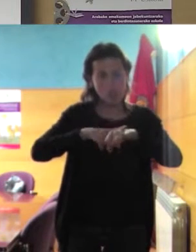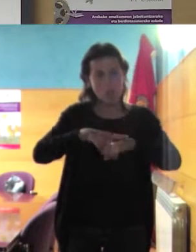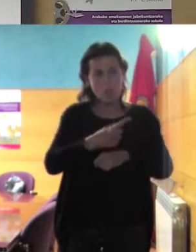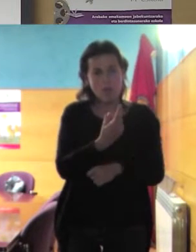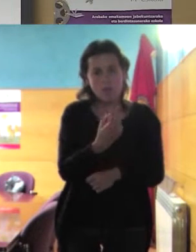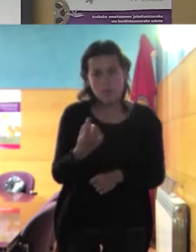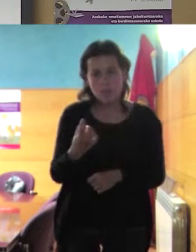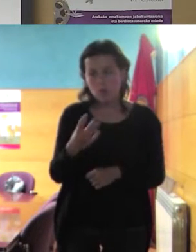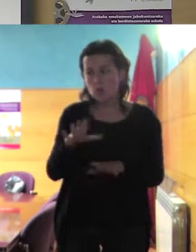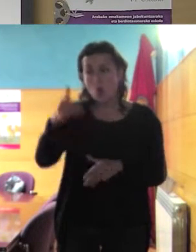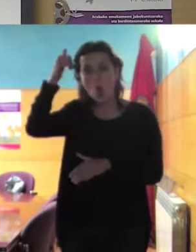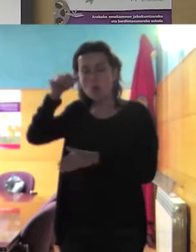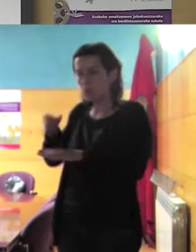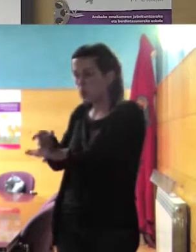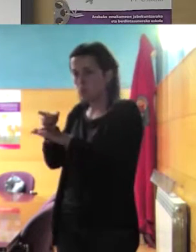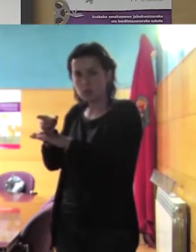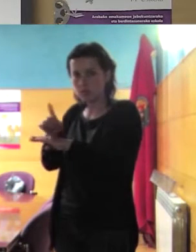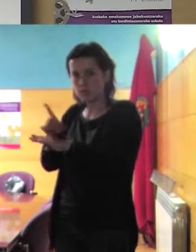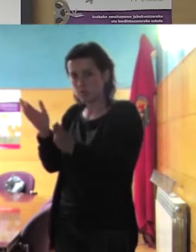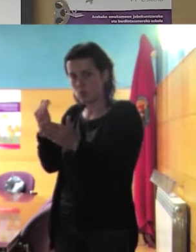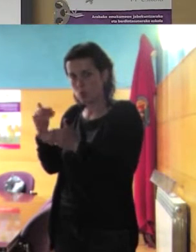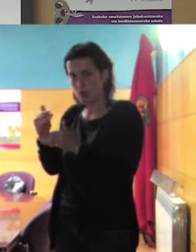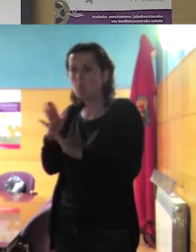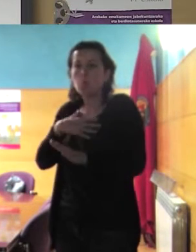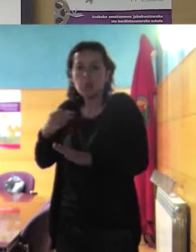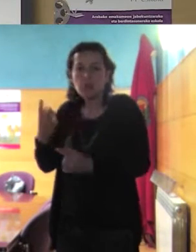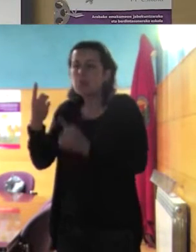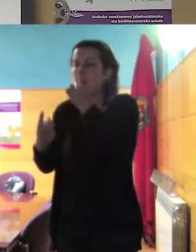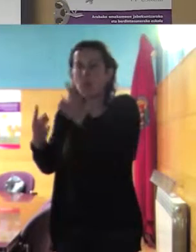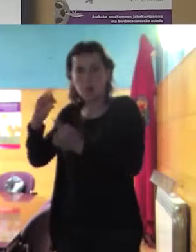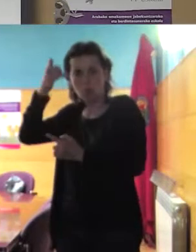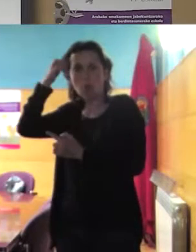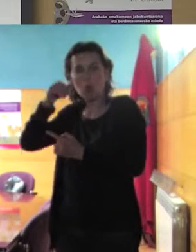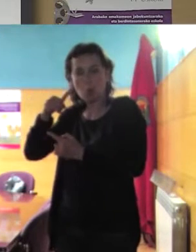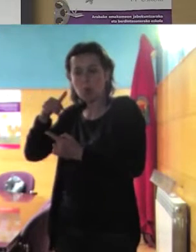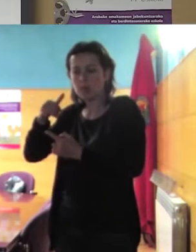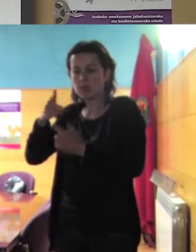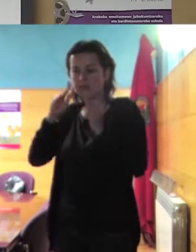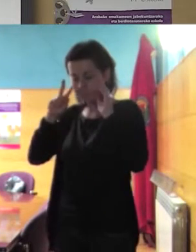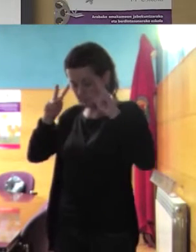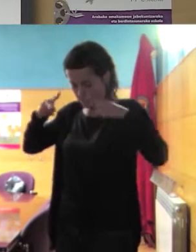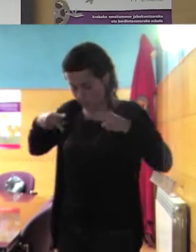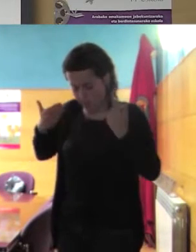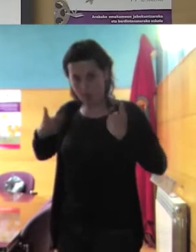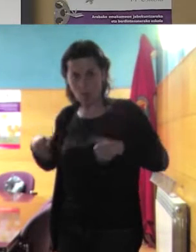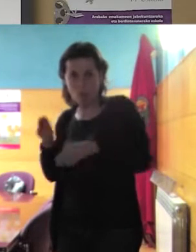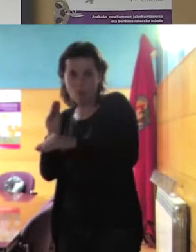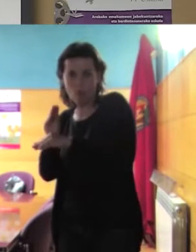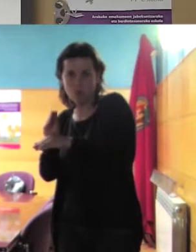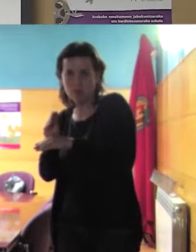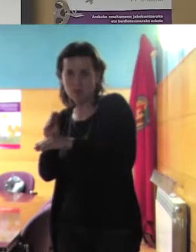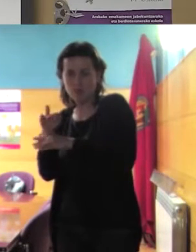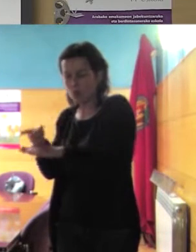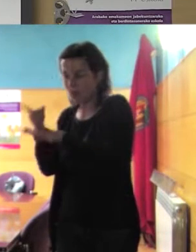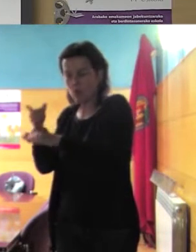obligados no digo que no lo inviertan algunos de ellos y que la sociedad no sea cada vez más exigente con ellos pero no están obligados y